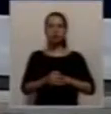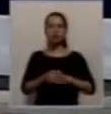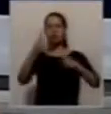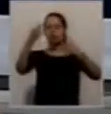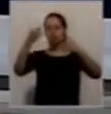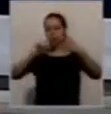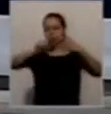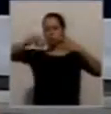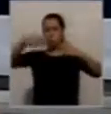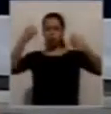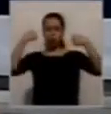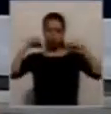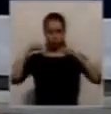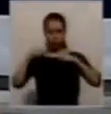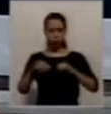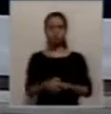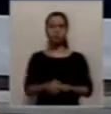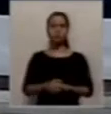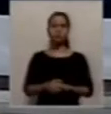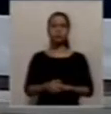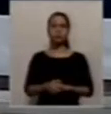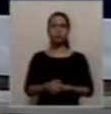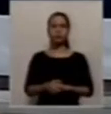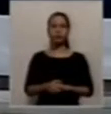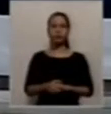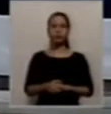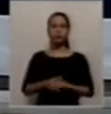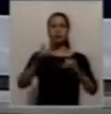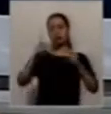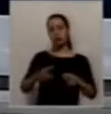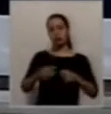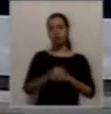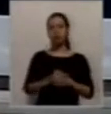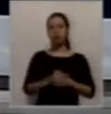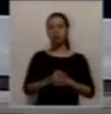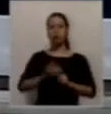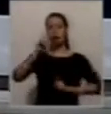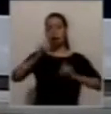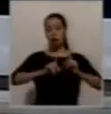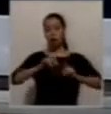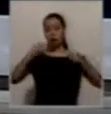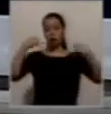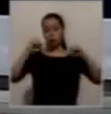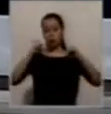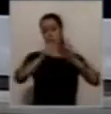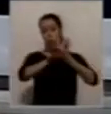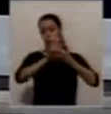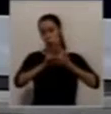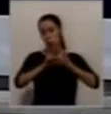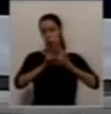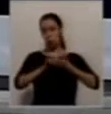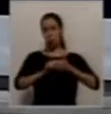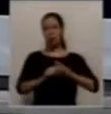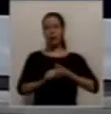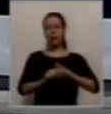y sin ir más lejos, estas últimas novedosas para que necesitan de salas de actividades dirigidas, como funcional, Frostcrete,